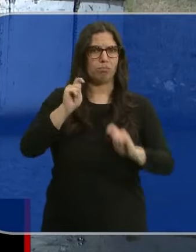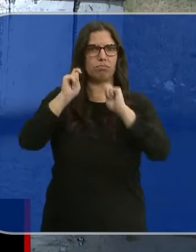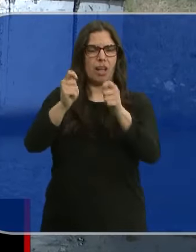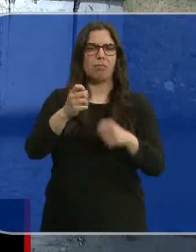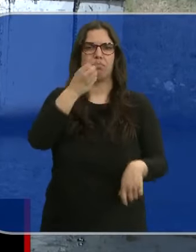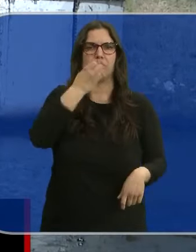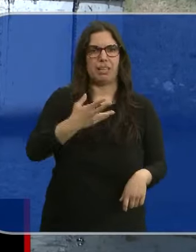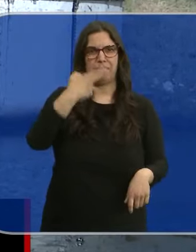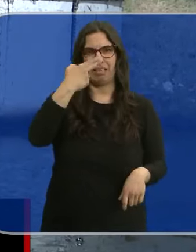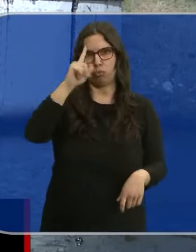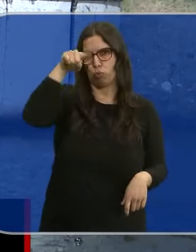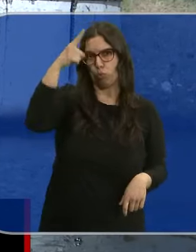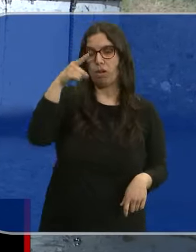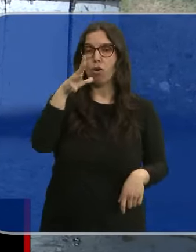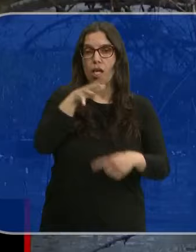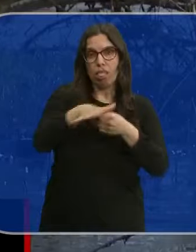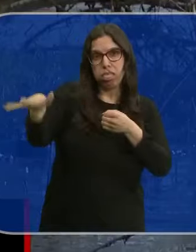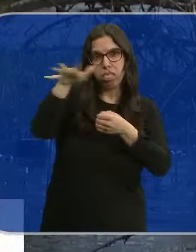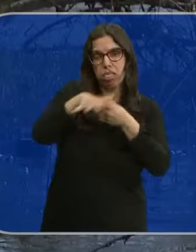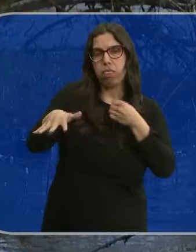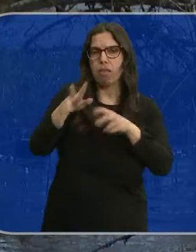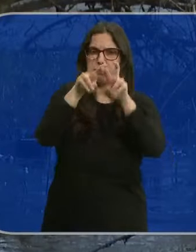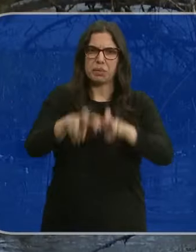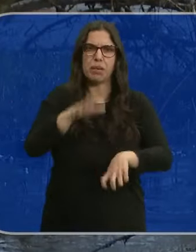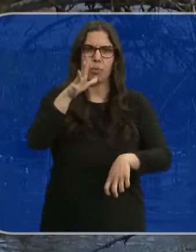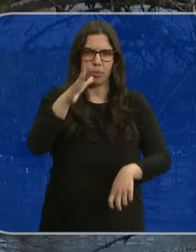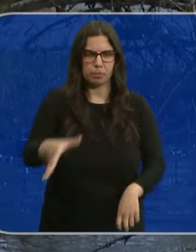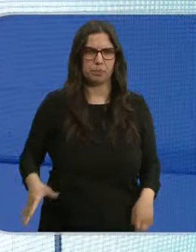Bien de Interés Cultural. Se investigan los motivos de este suceso.